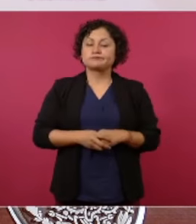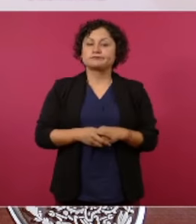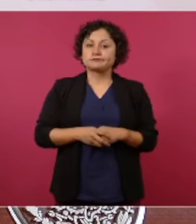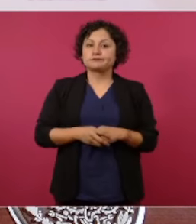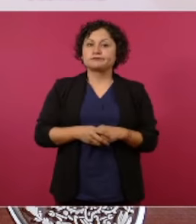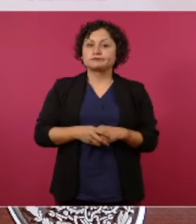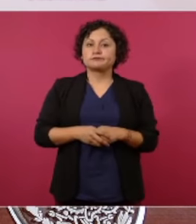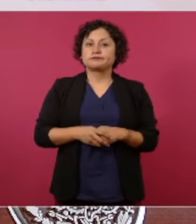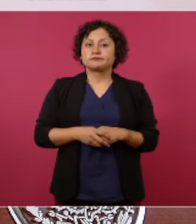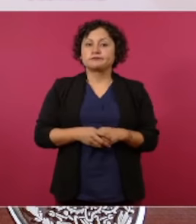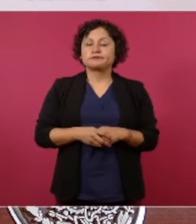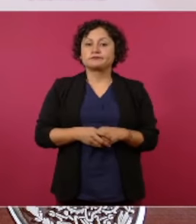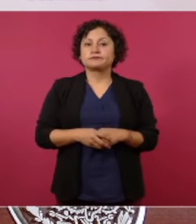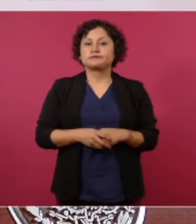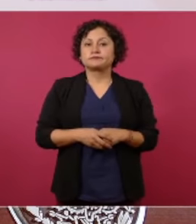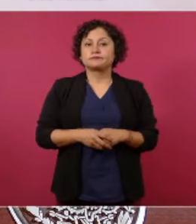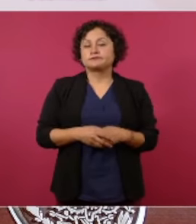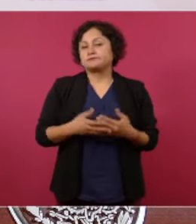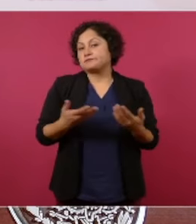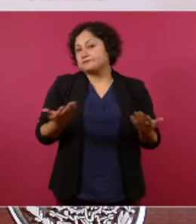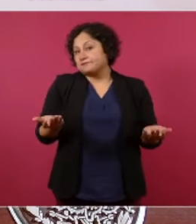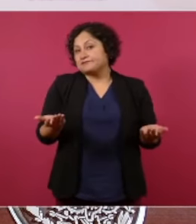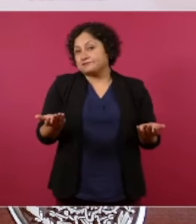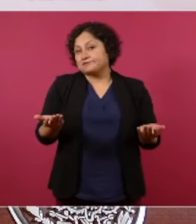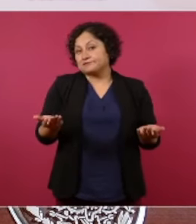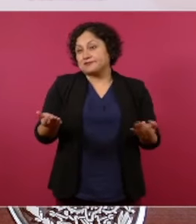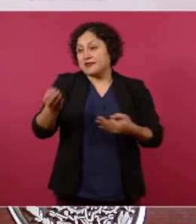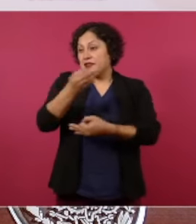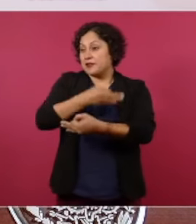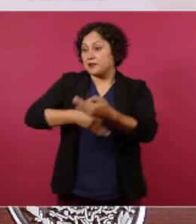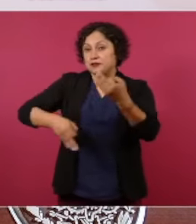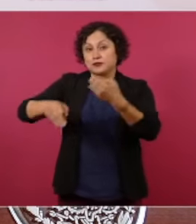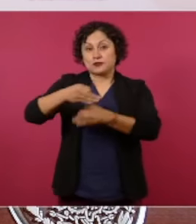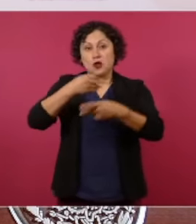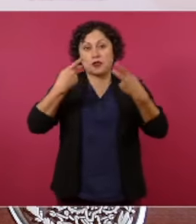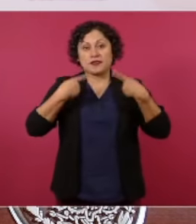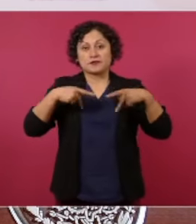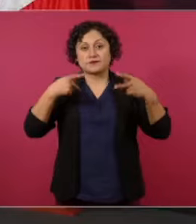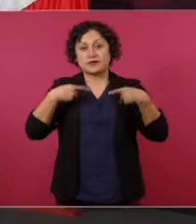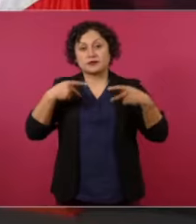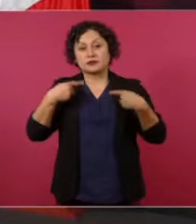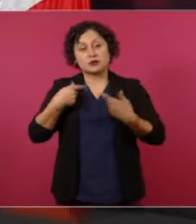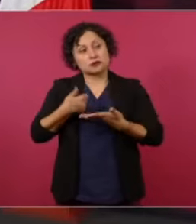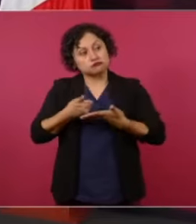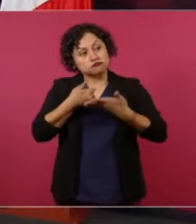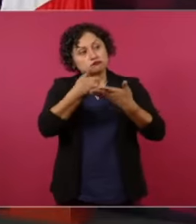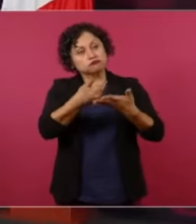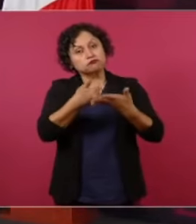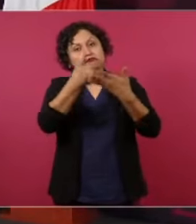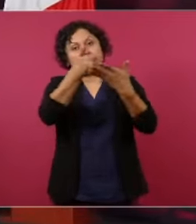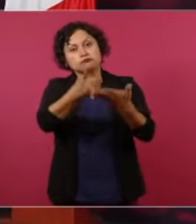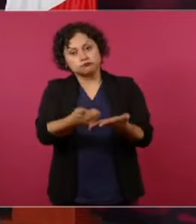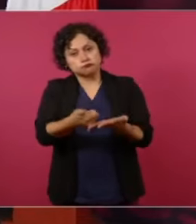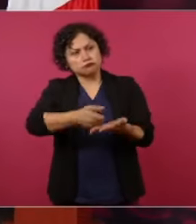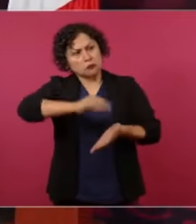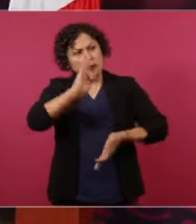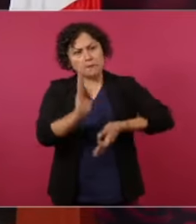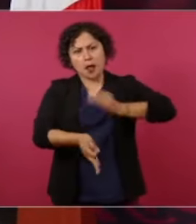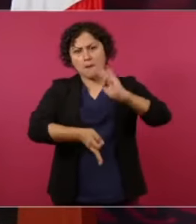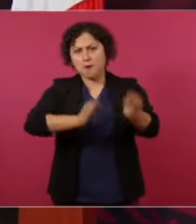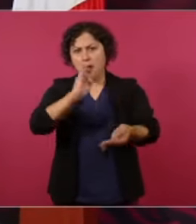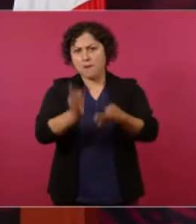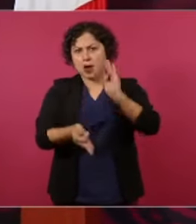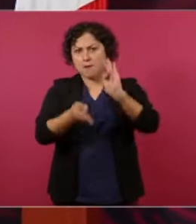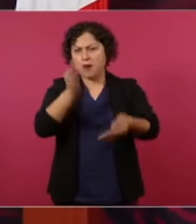Y todos quieren ayudar y se están sumando, todos,